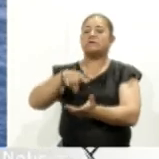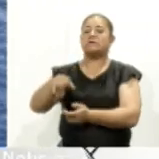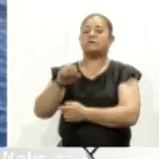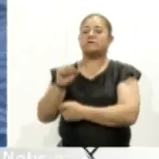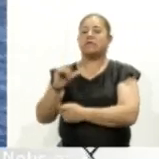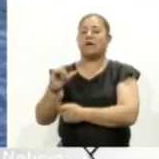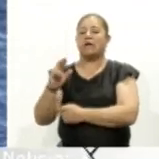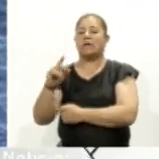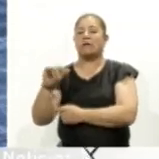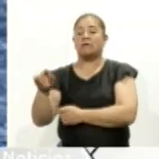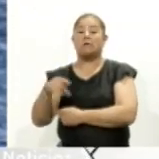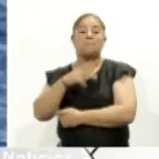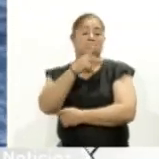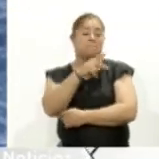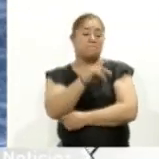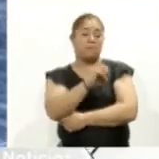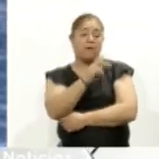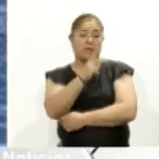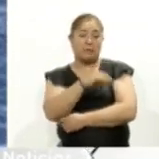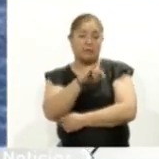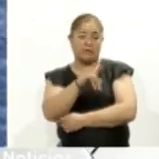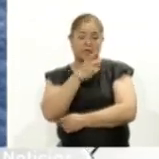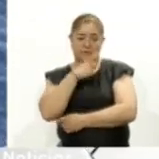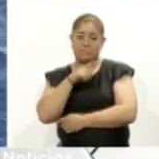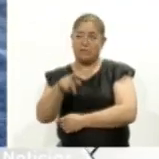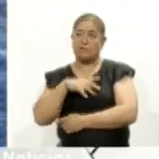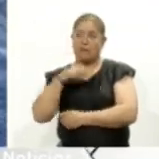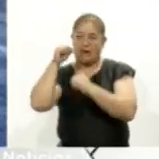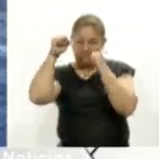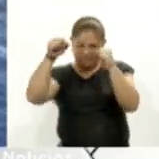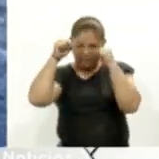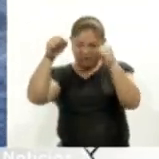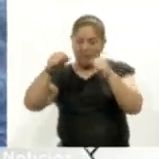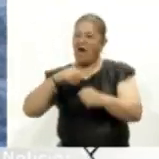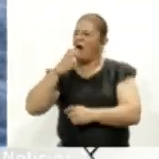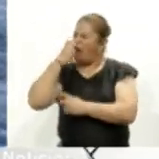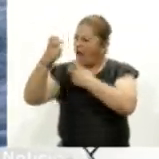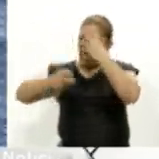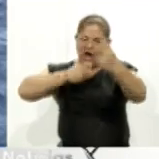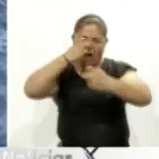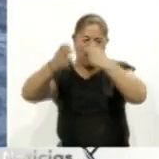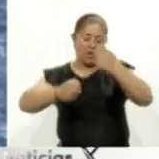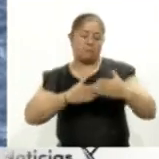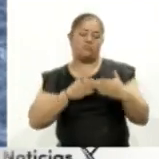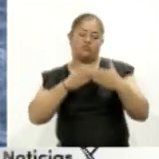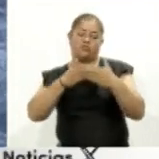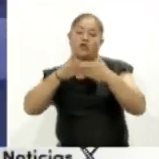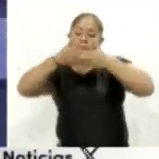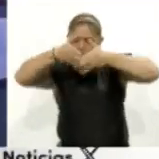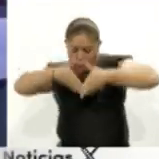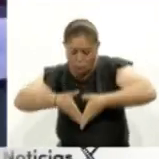Pekín por su parte aseguró que expresó fuertes protestas por la incursión de los buques filipinos